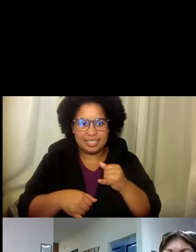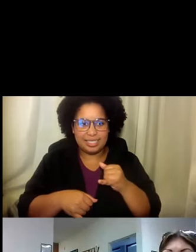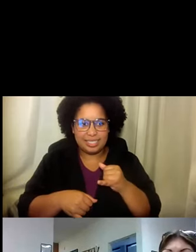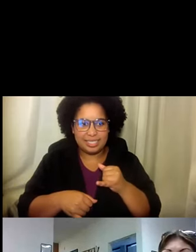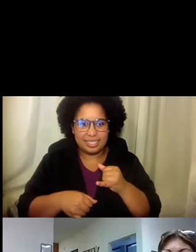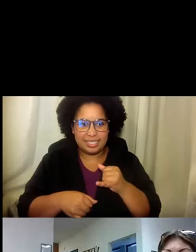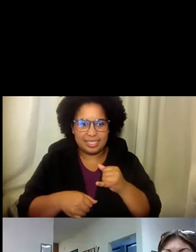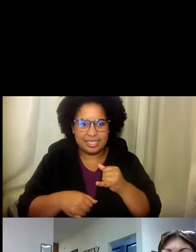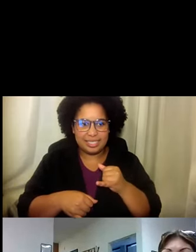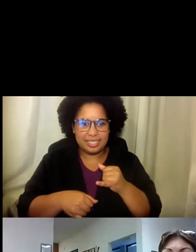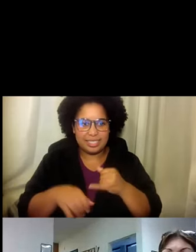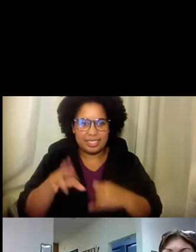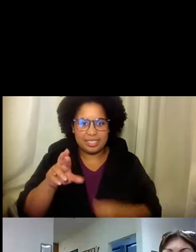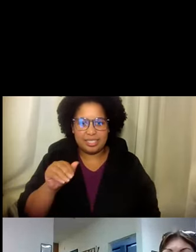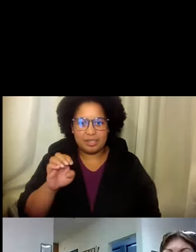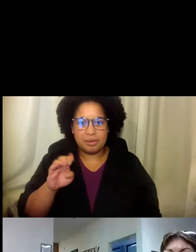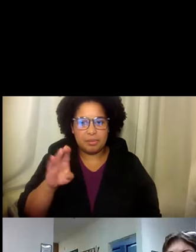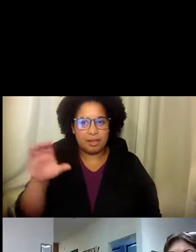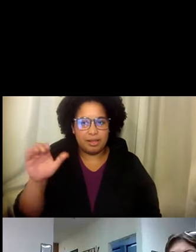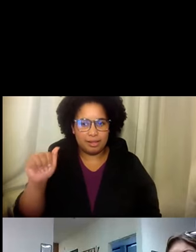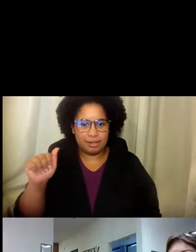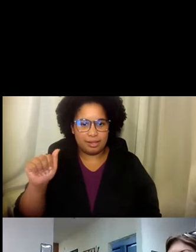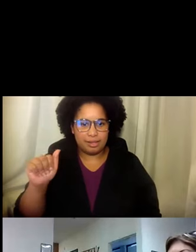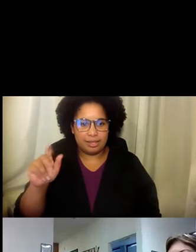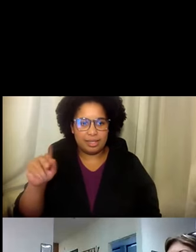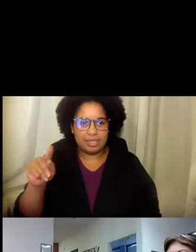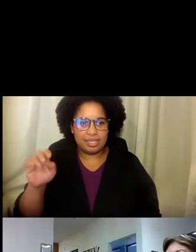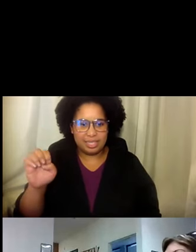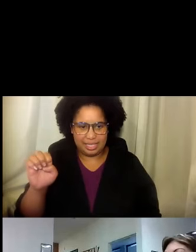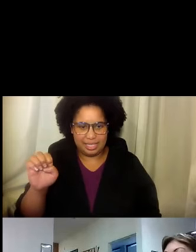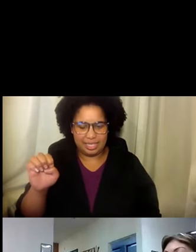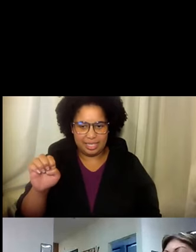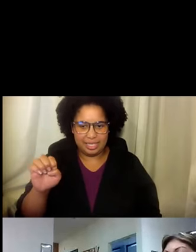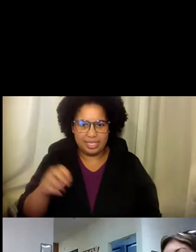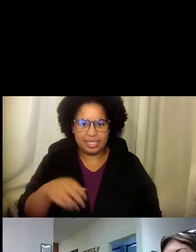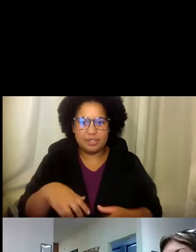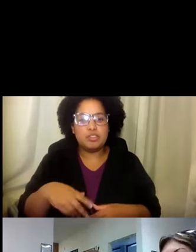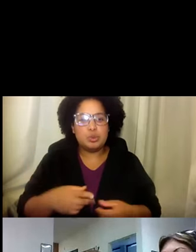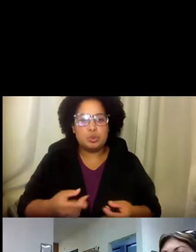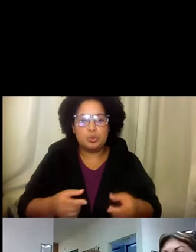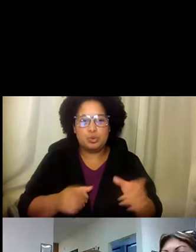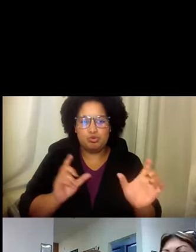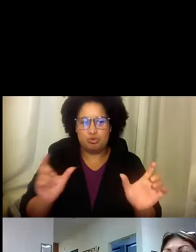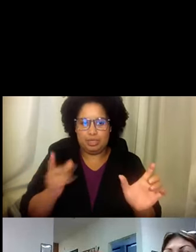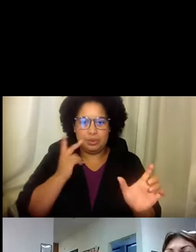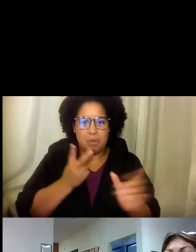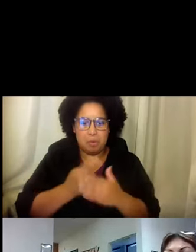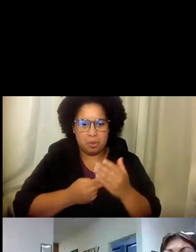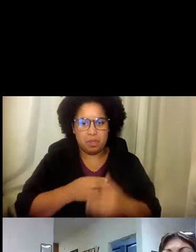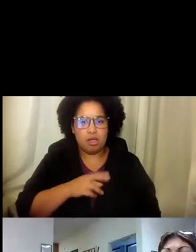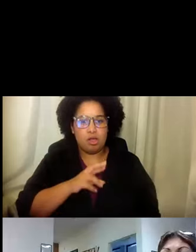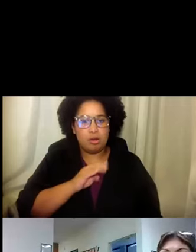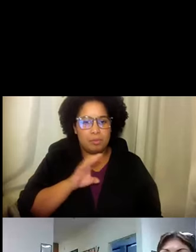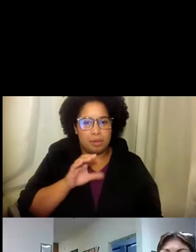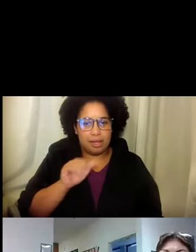Y por fin. Tenemos a Rebeca y Kay. Y tenemos dos pantallas diferentes para ver a esas dos lindas personas.